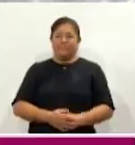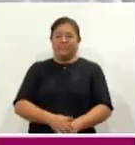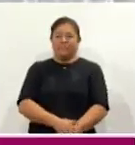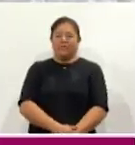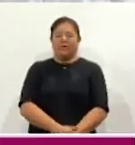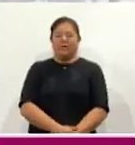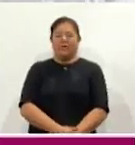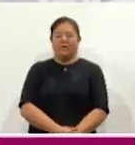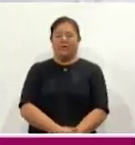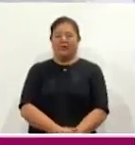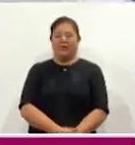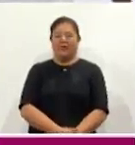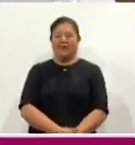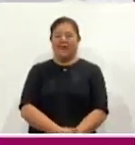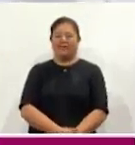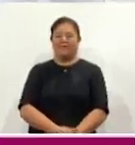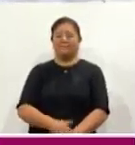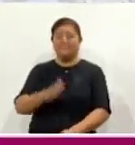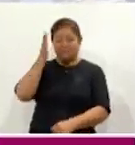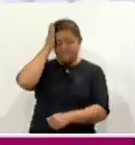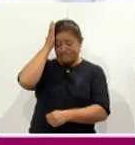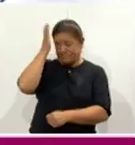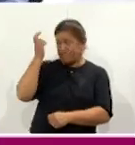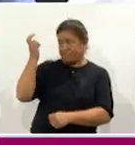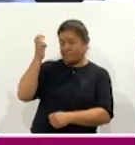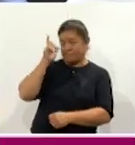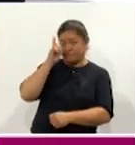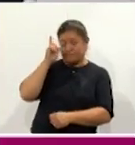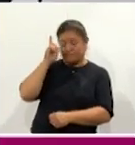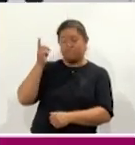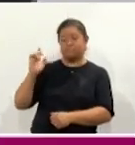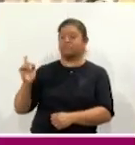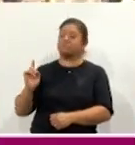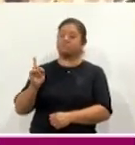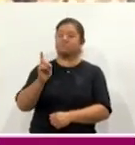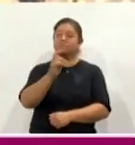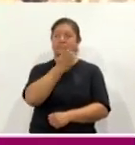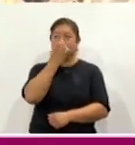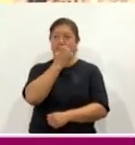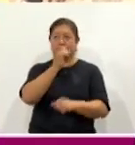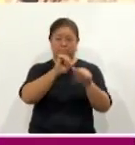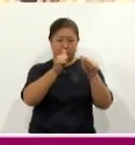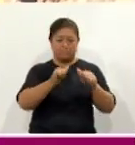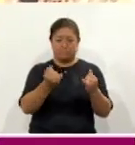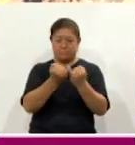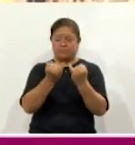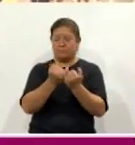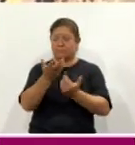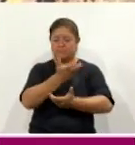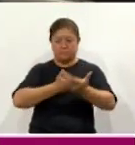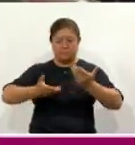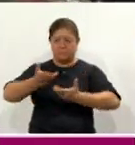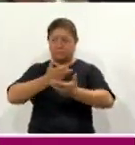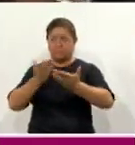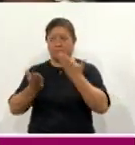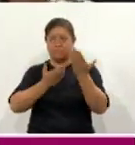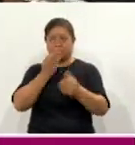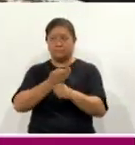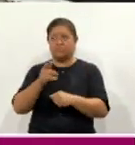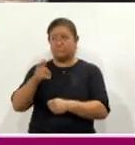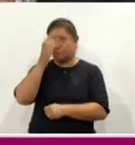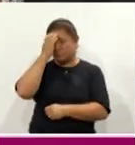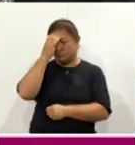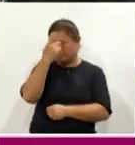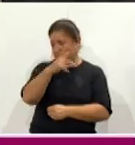La titular del Ejecutivo, Cuellar Cisneros, recorrió también las instalaciones de la Escuela de Arte, donde convivió con algunos estudiantes, conoció sus